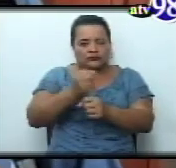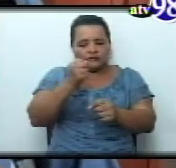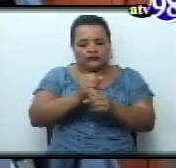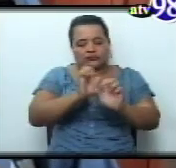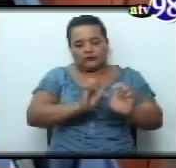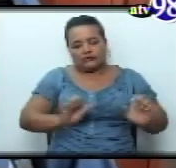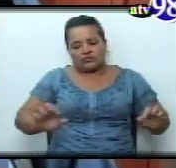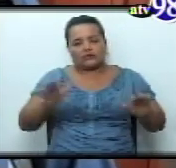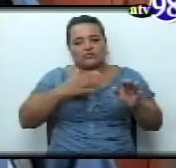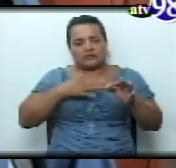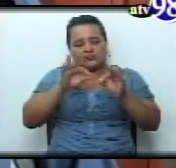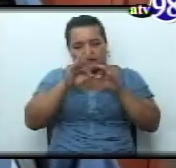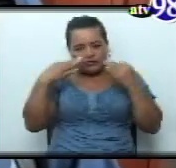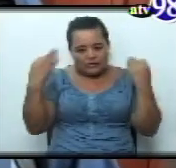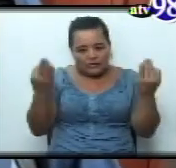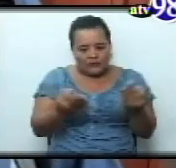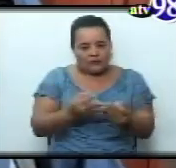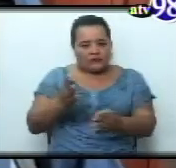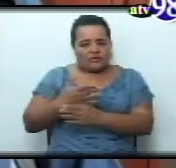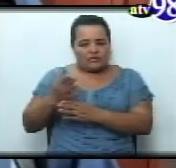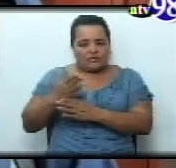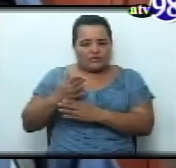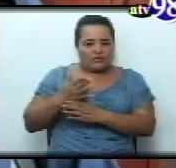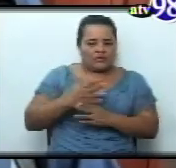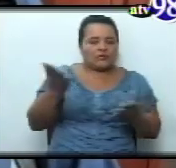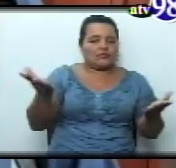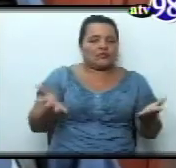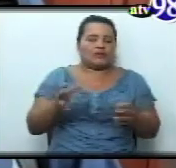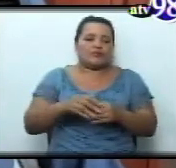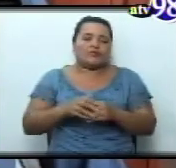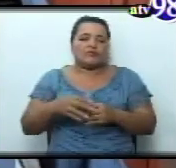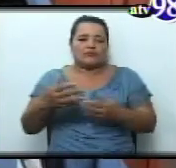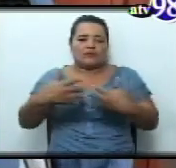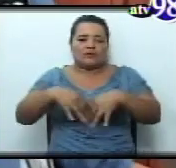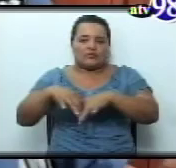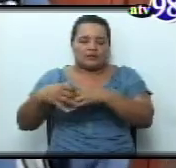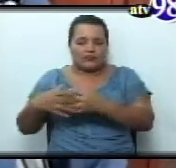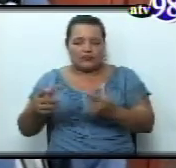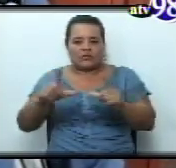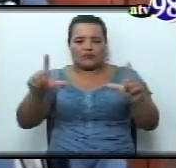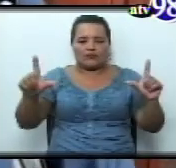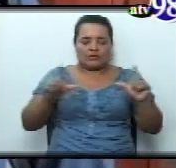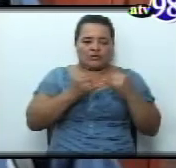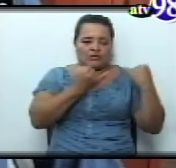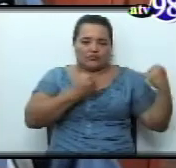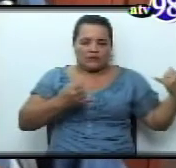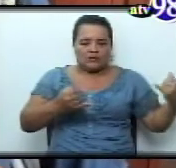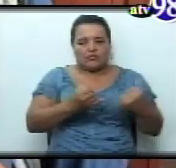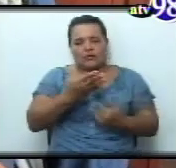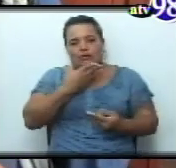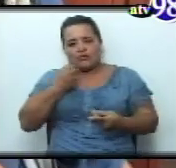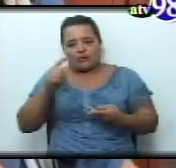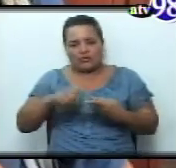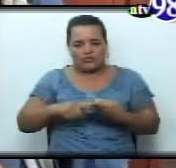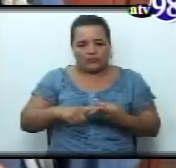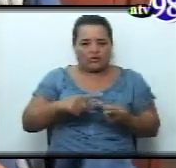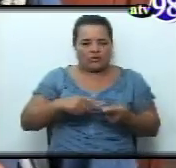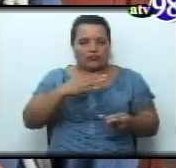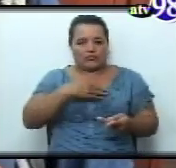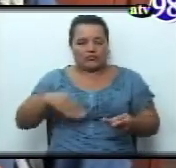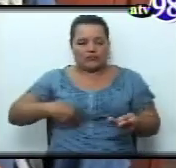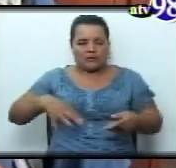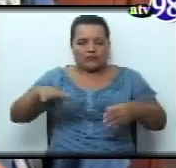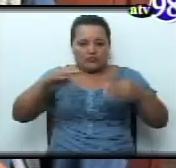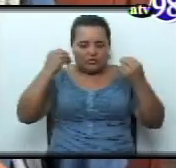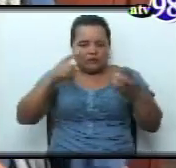la niñez y la adolescencia. Nos faltan otras instituciones, también el Instituto de la Juventud, nos falta el Ministerio de